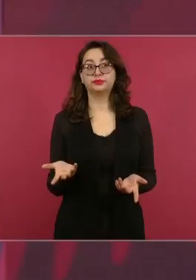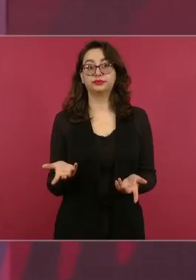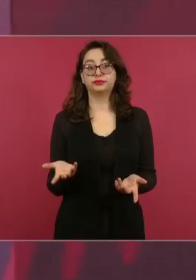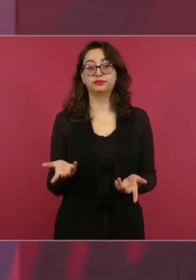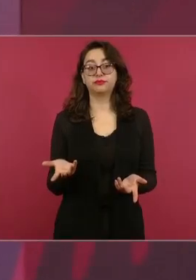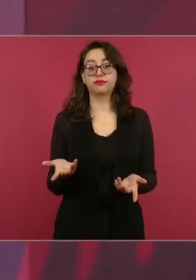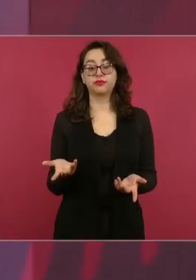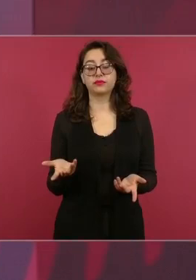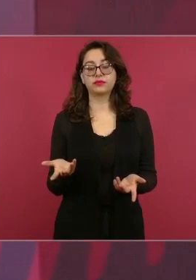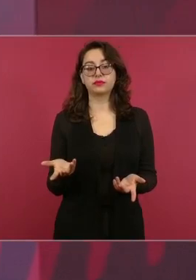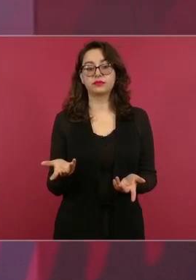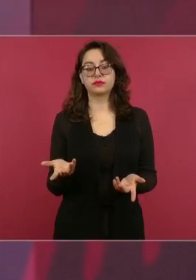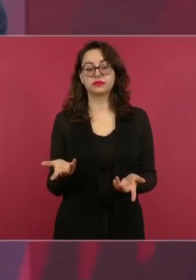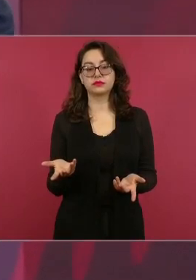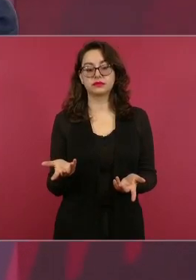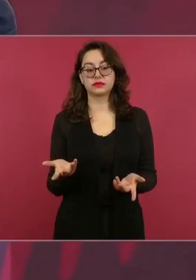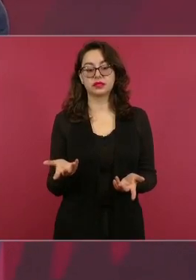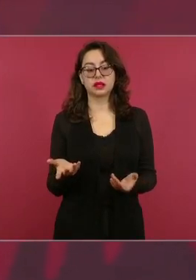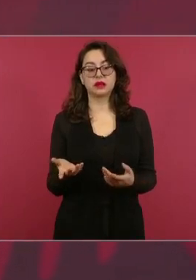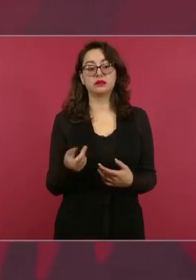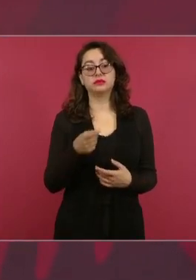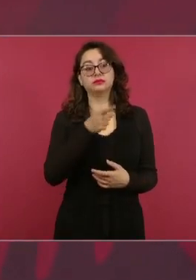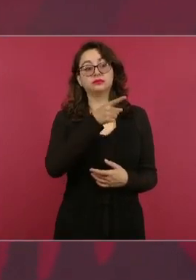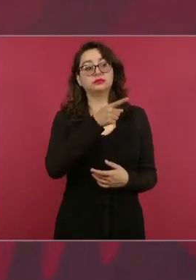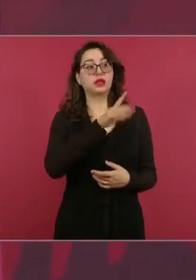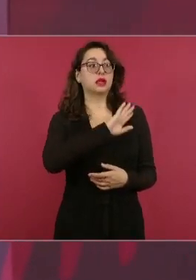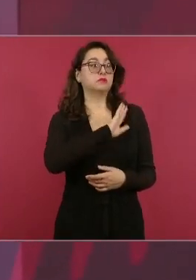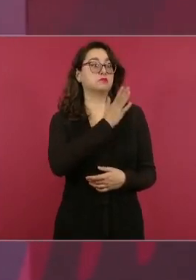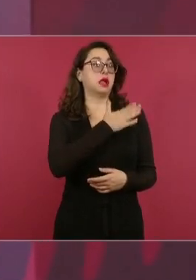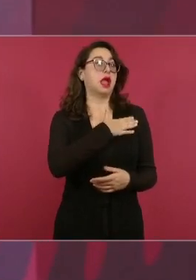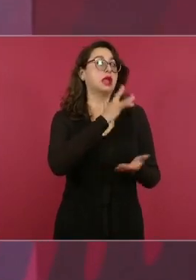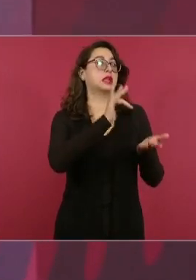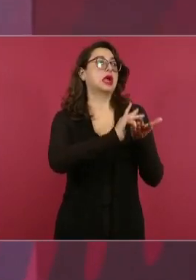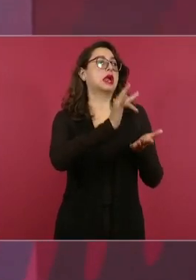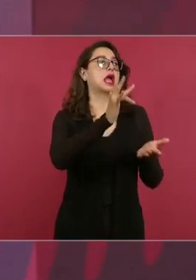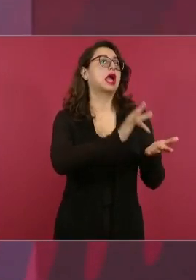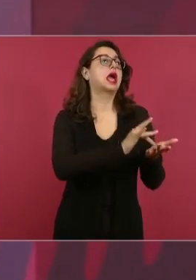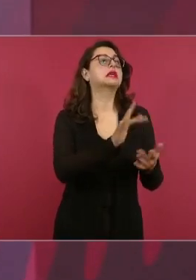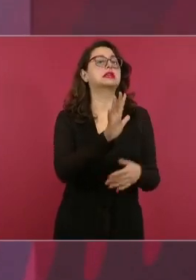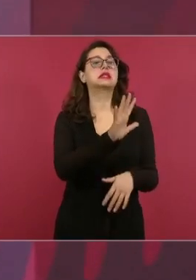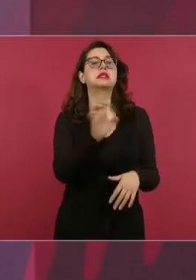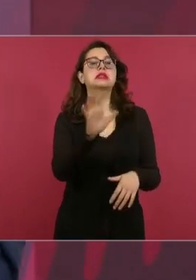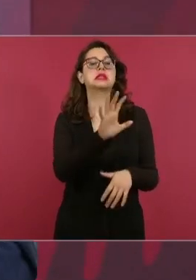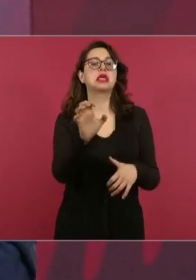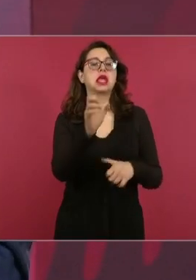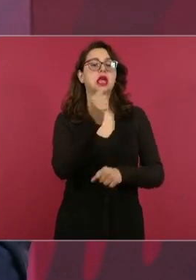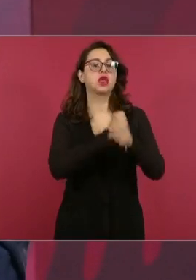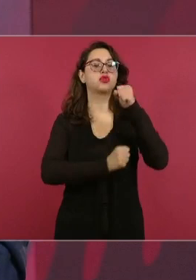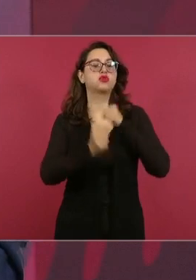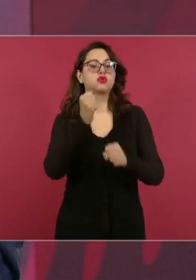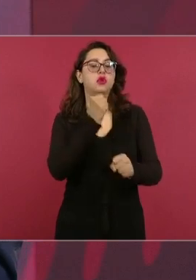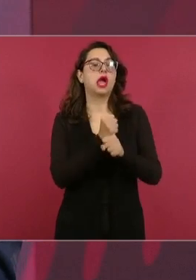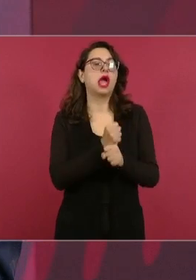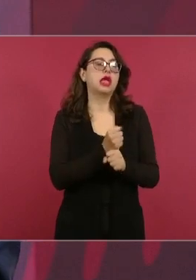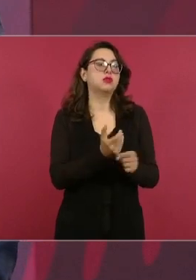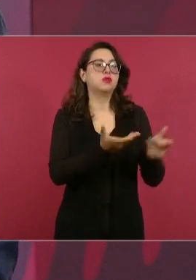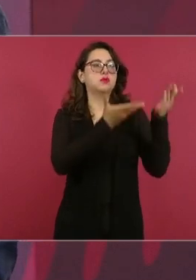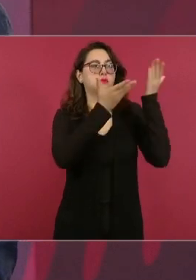se inició hace 500 años, ni siquiera somos